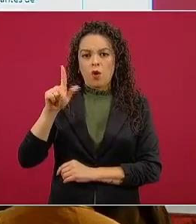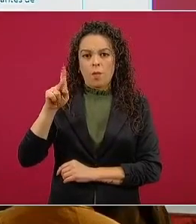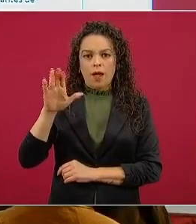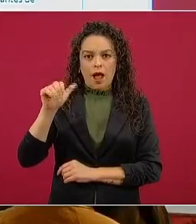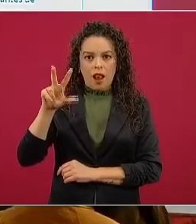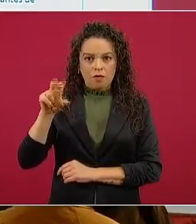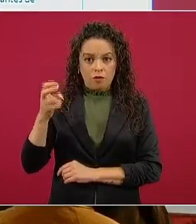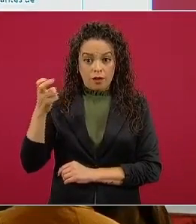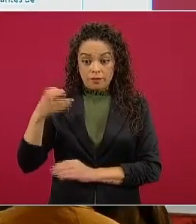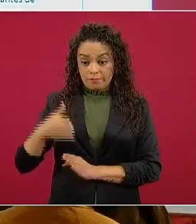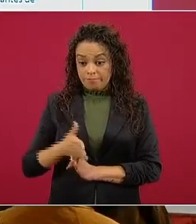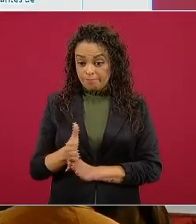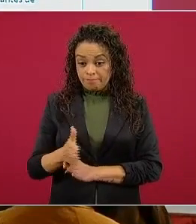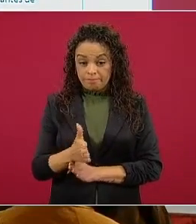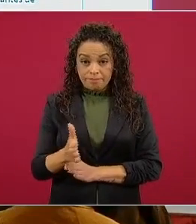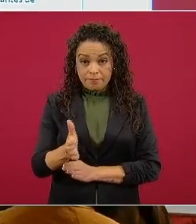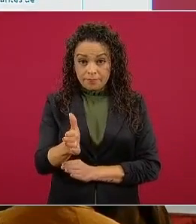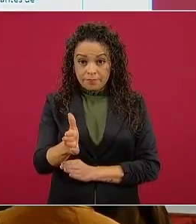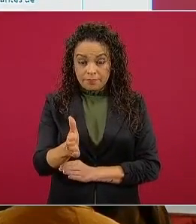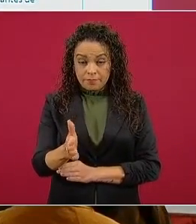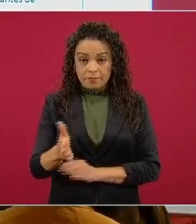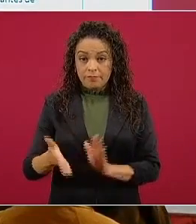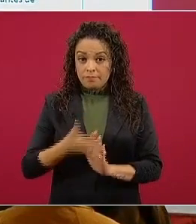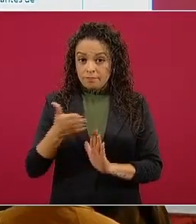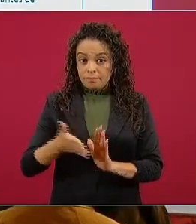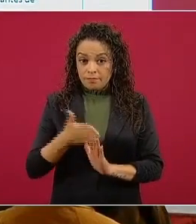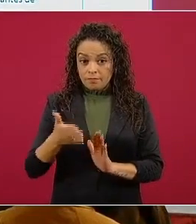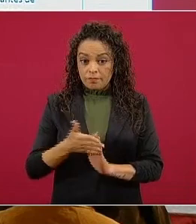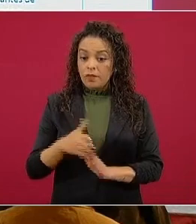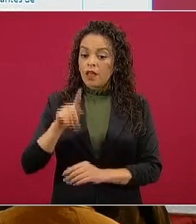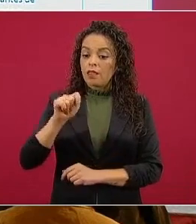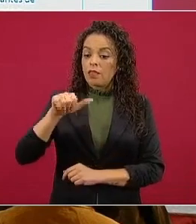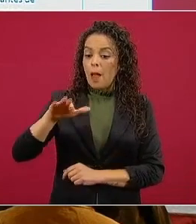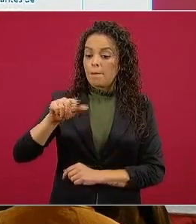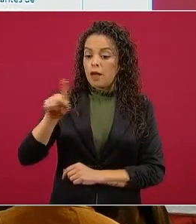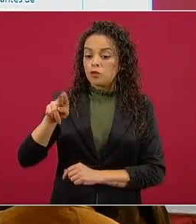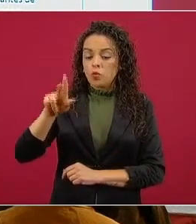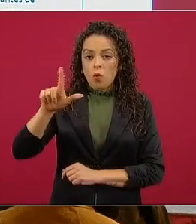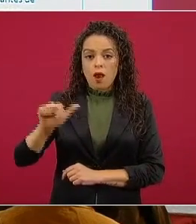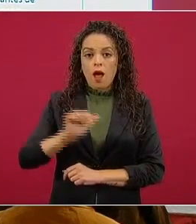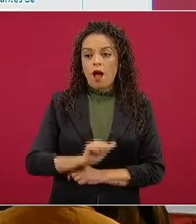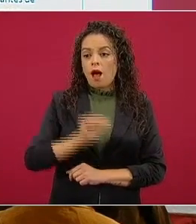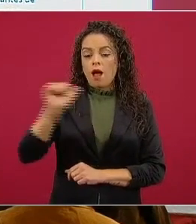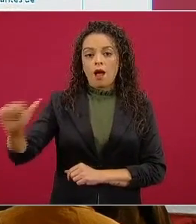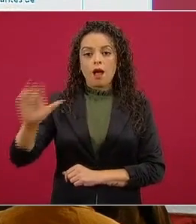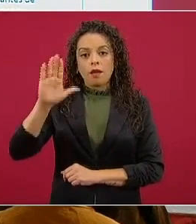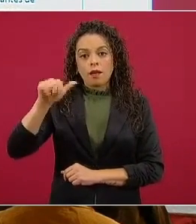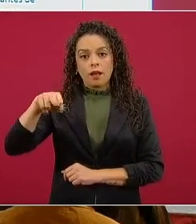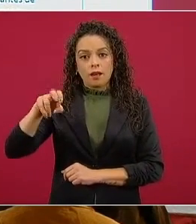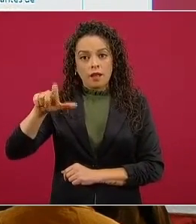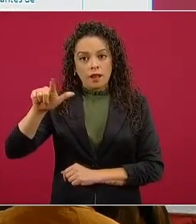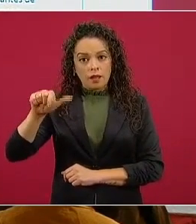O estamos haciendo el camino de Tamazula a Canelas.